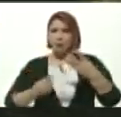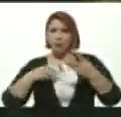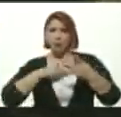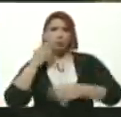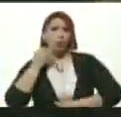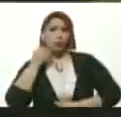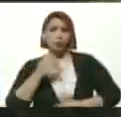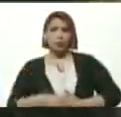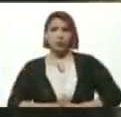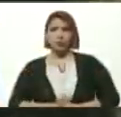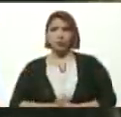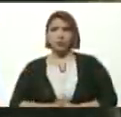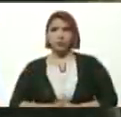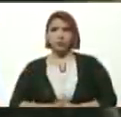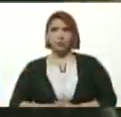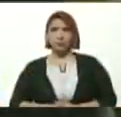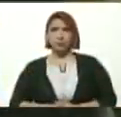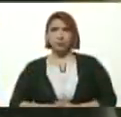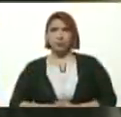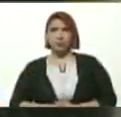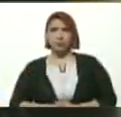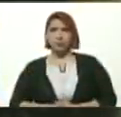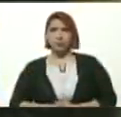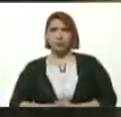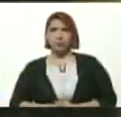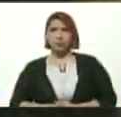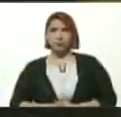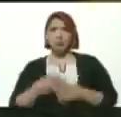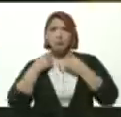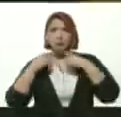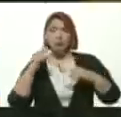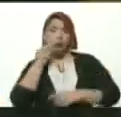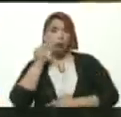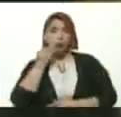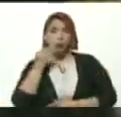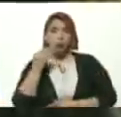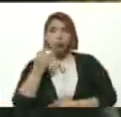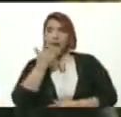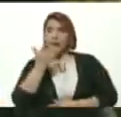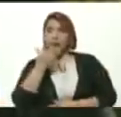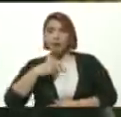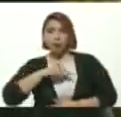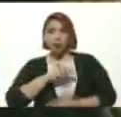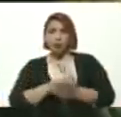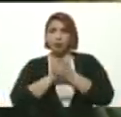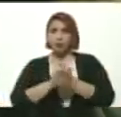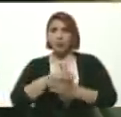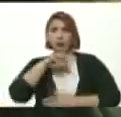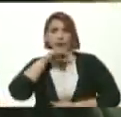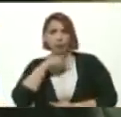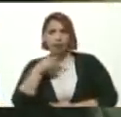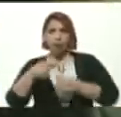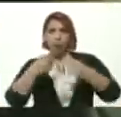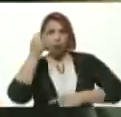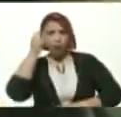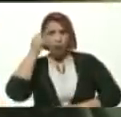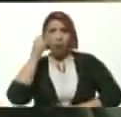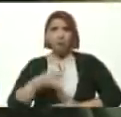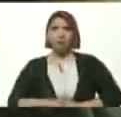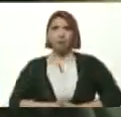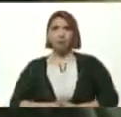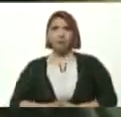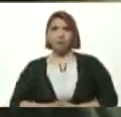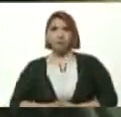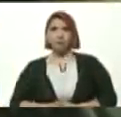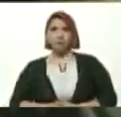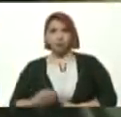Acostumbrados Perdimos Lo que era La costumbre De estar cerca De nuestros compañeros Hablar con nuestros Compañeros Diariamente Y